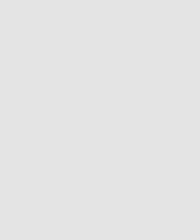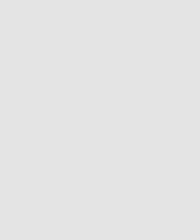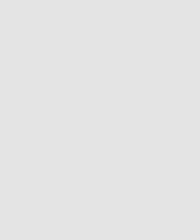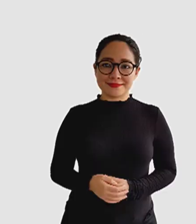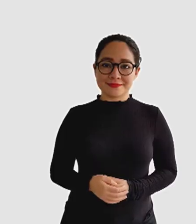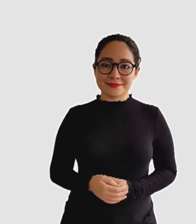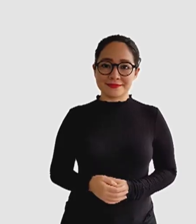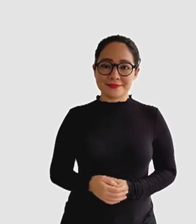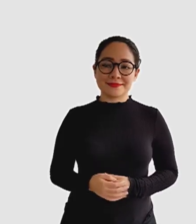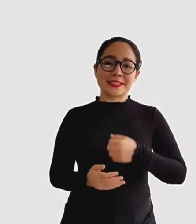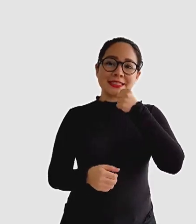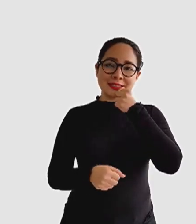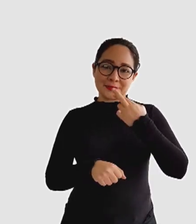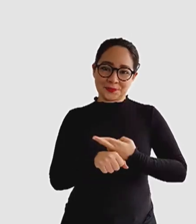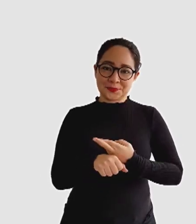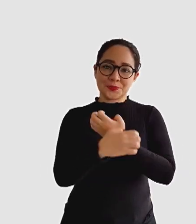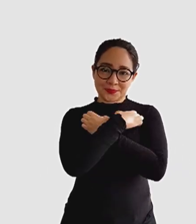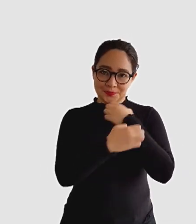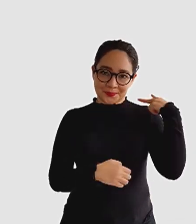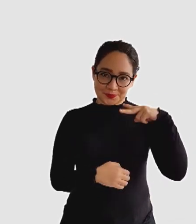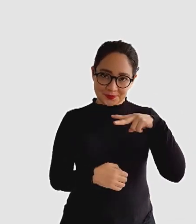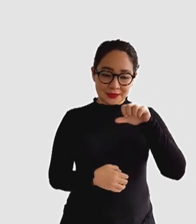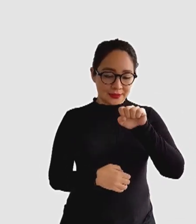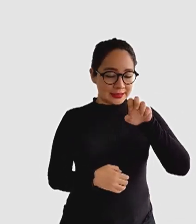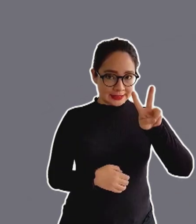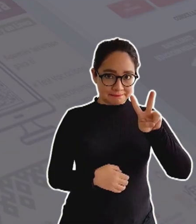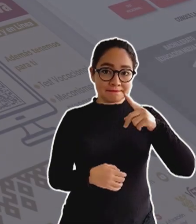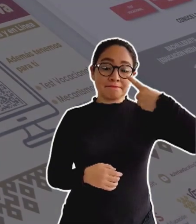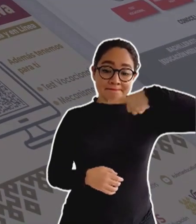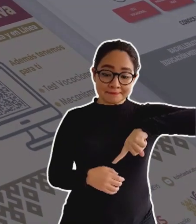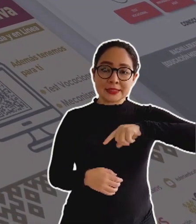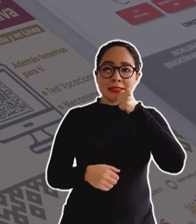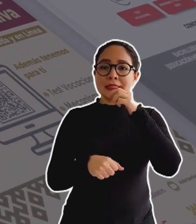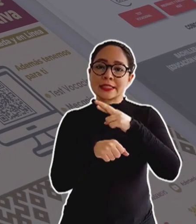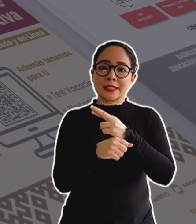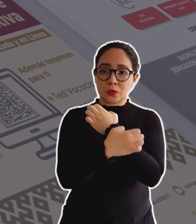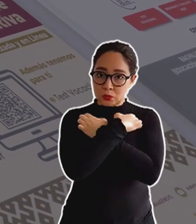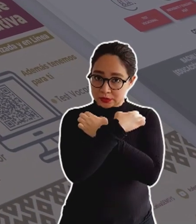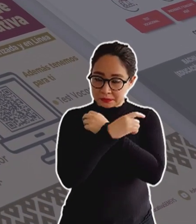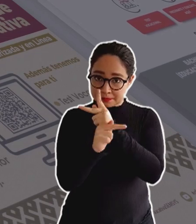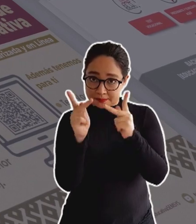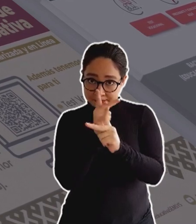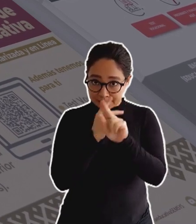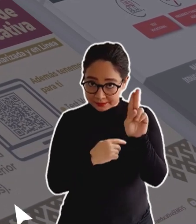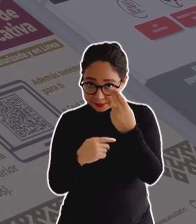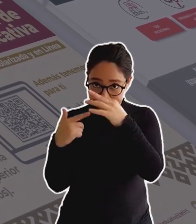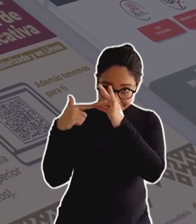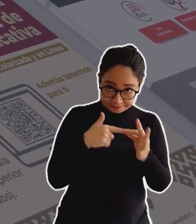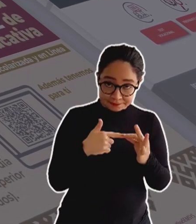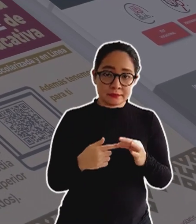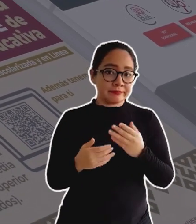La Secretaría de Educación de Veracruz, a través de la Subsecretaría de Educación Media Superior y Superior,